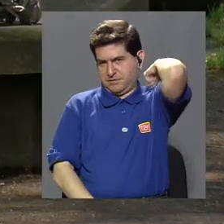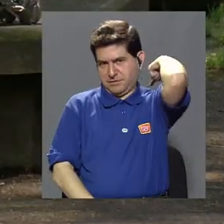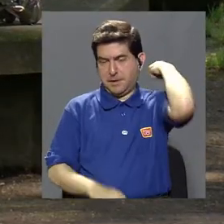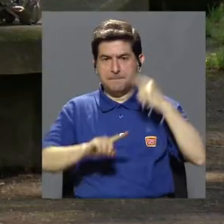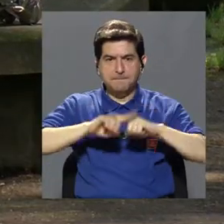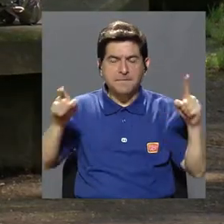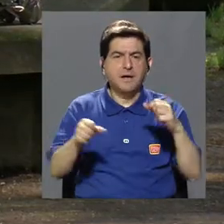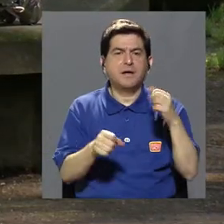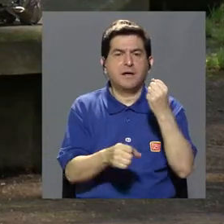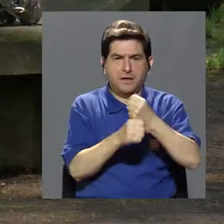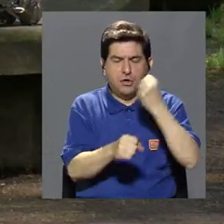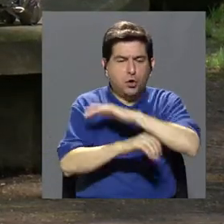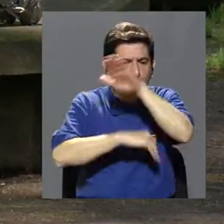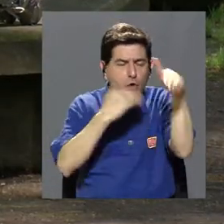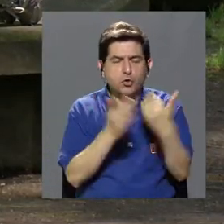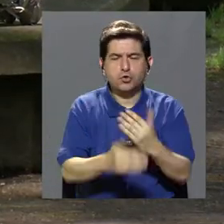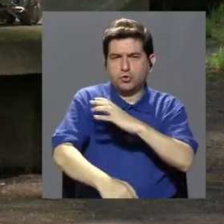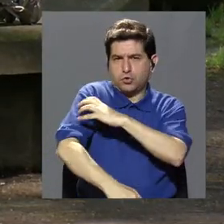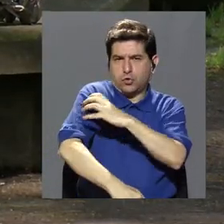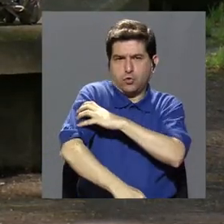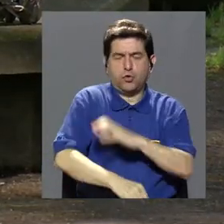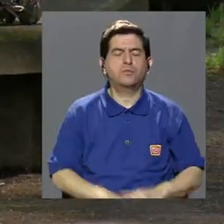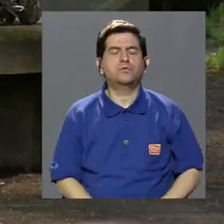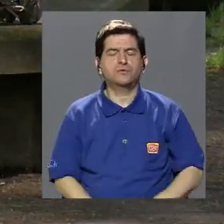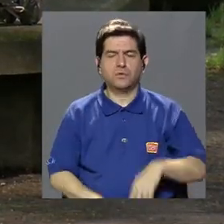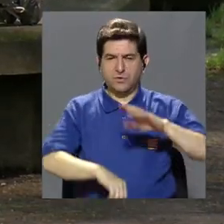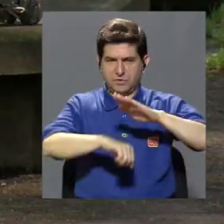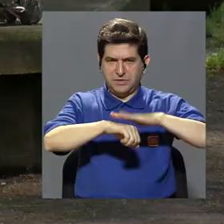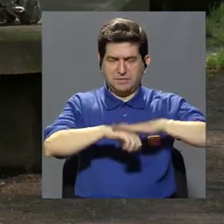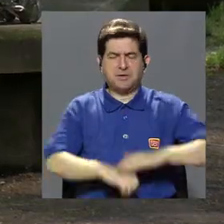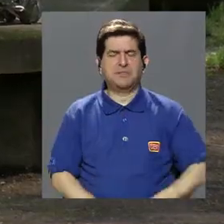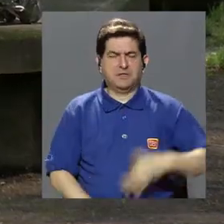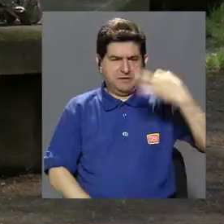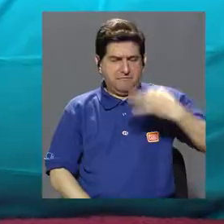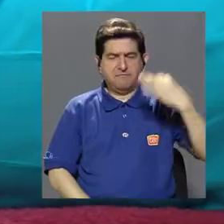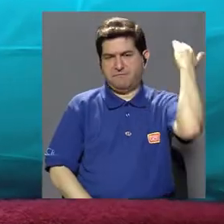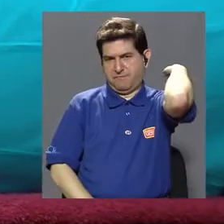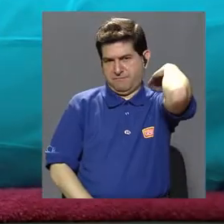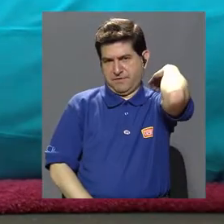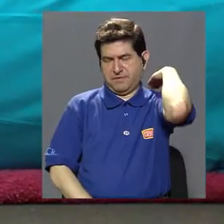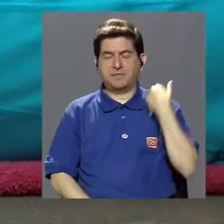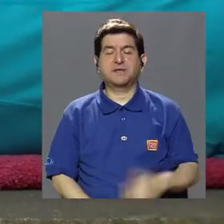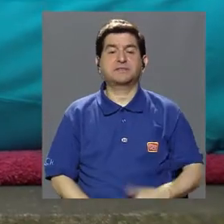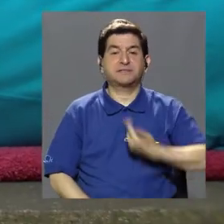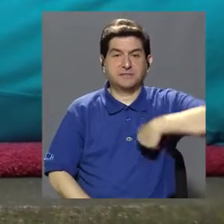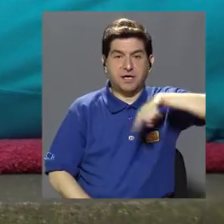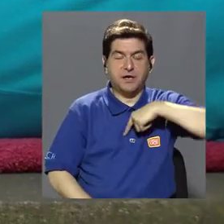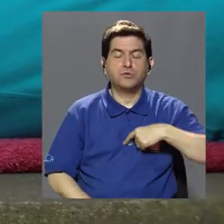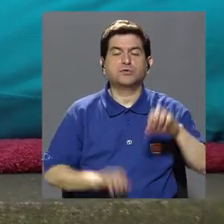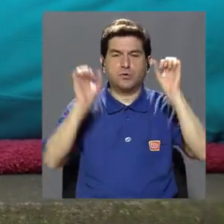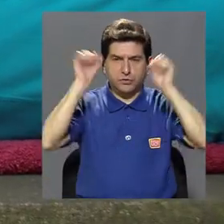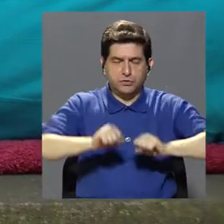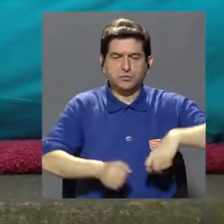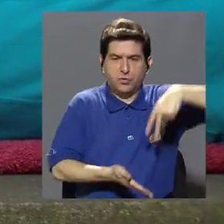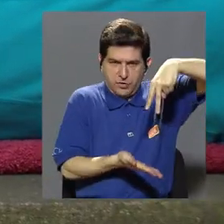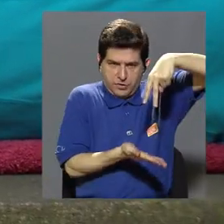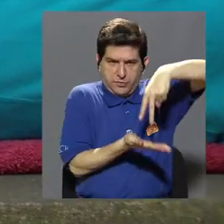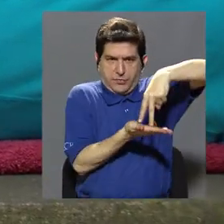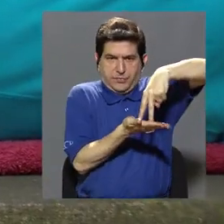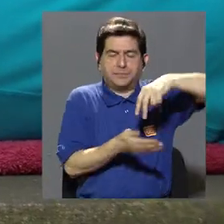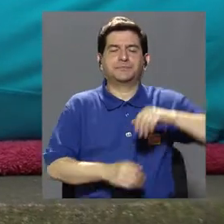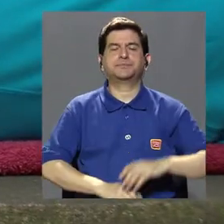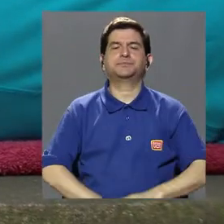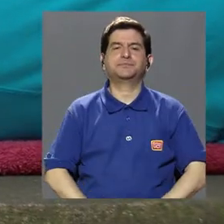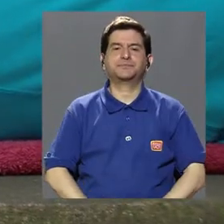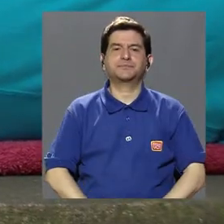zona lumbar. Sin embargo, trabaja todos los músculos posturales de la espalda. Es decir, los músculos que nos permiten sostener una